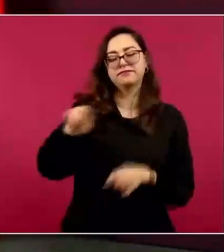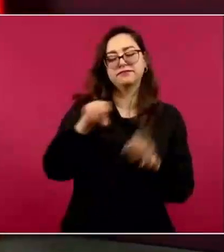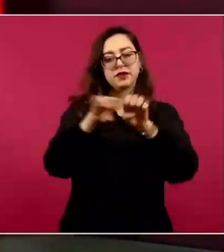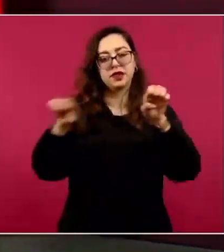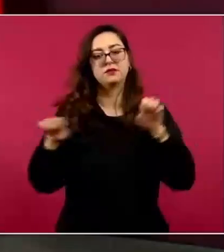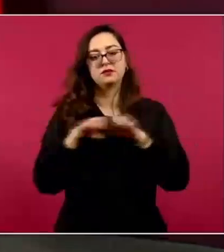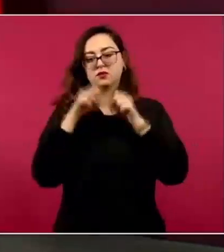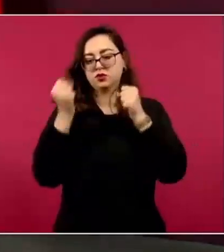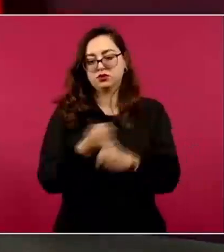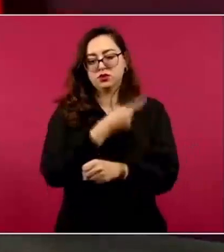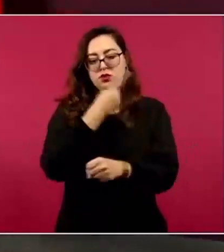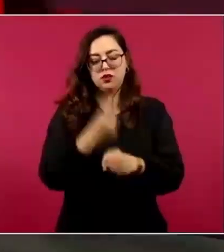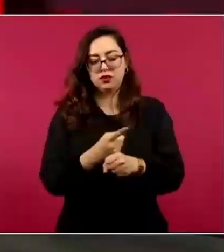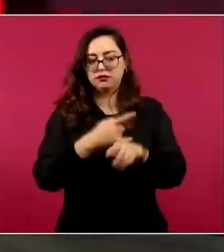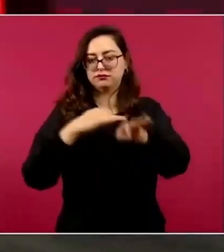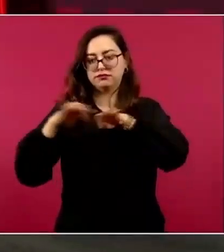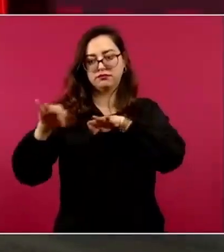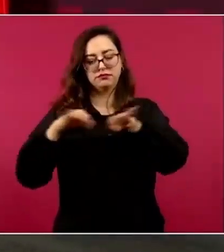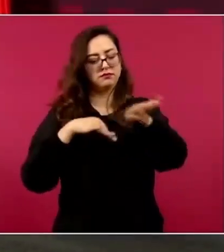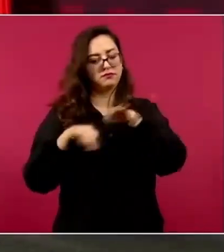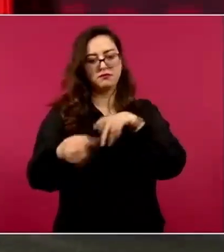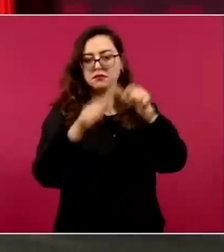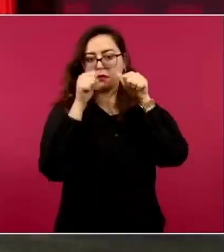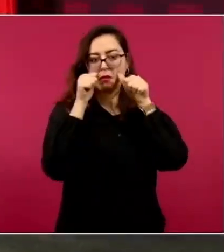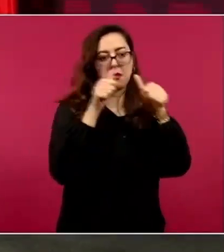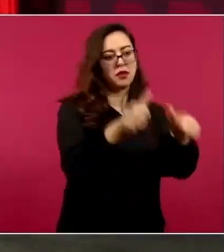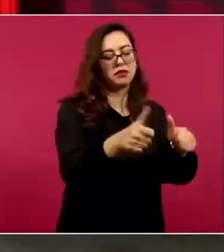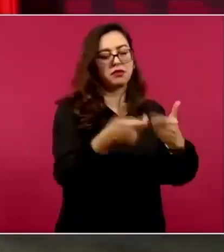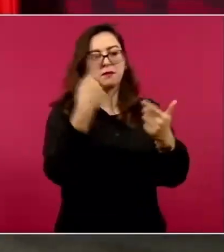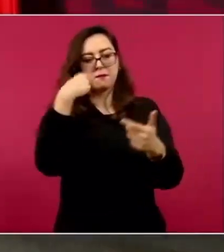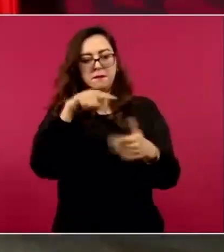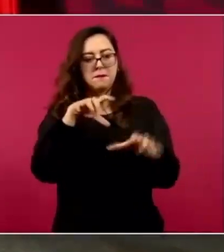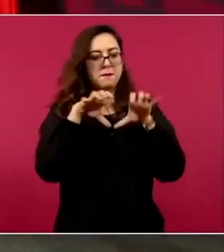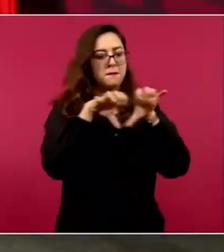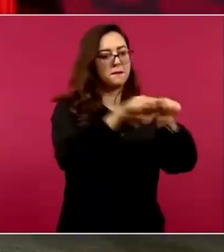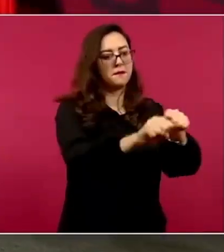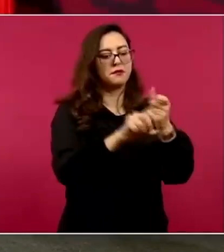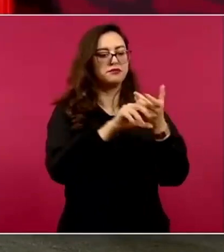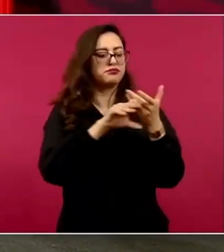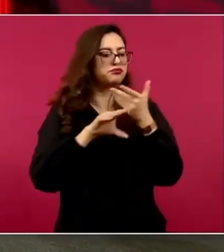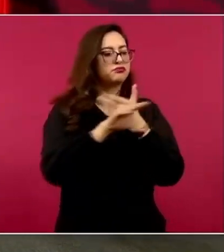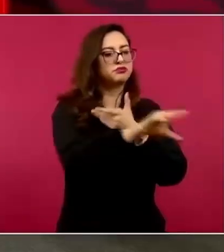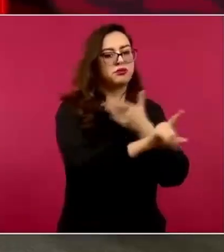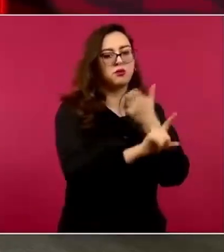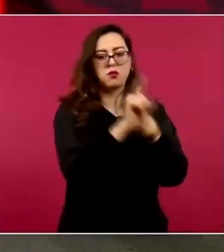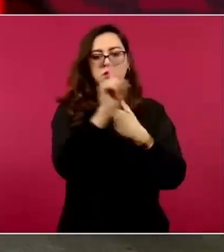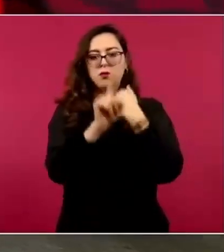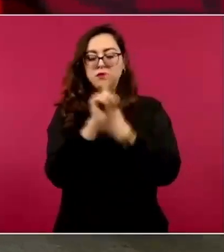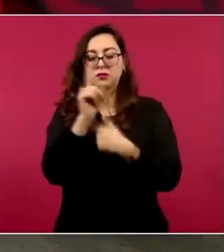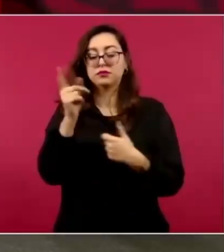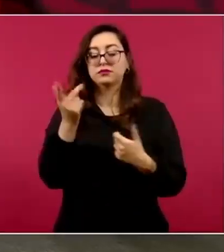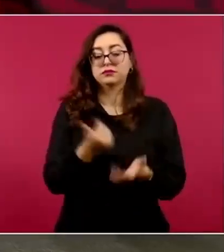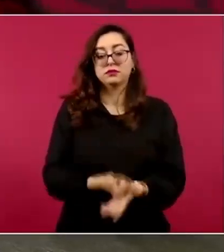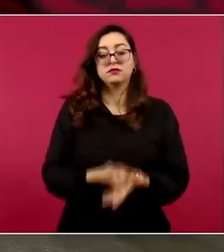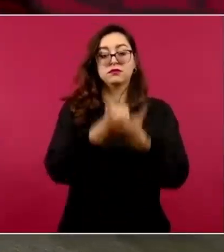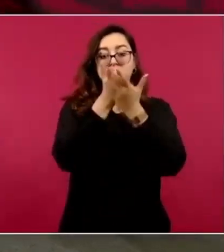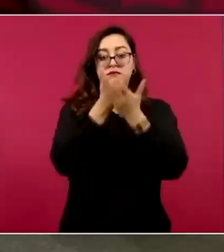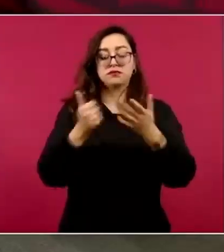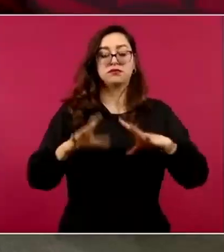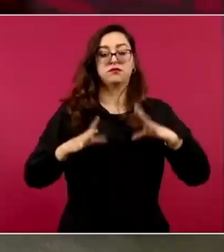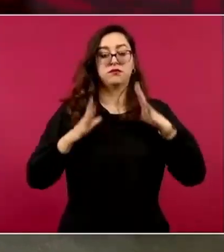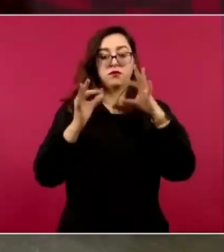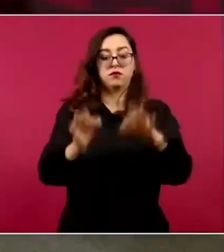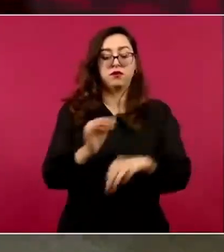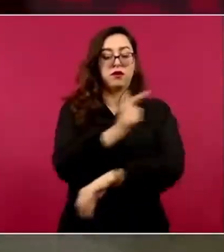Ayudó mucho el crear la Guardia Nacional, ayuda mucho el